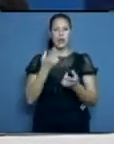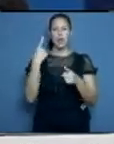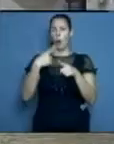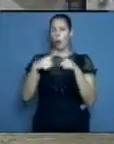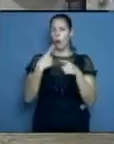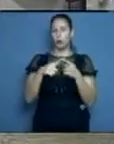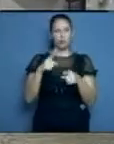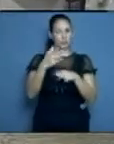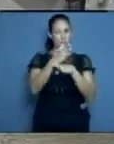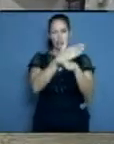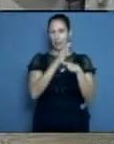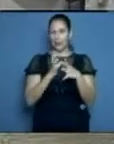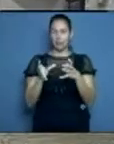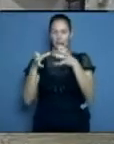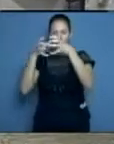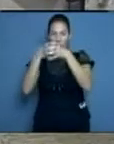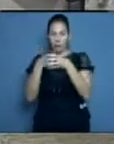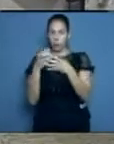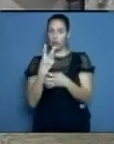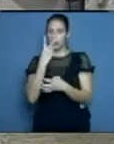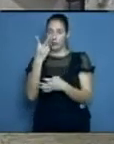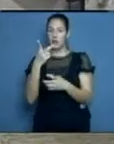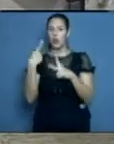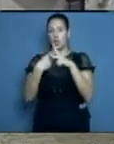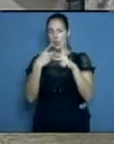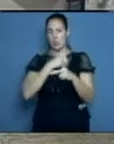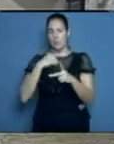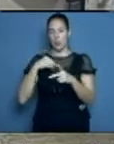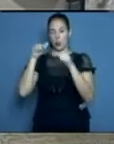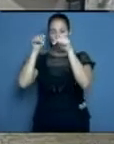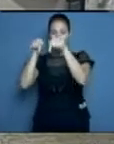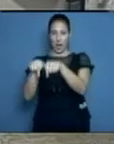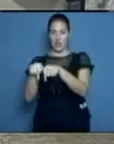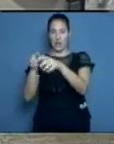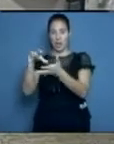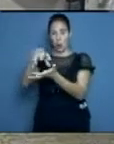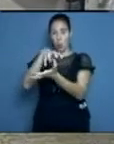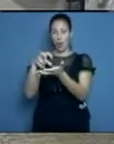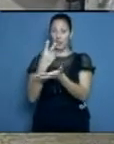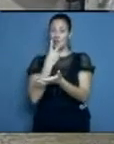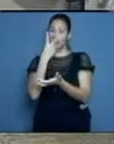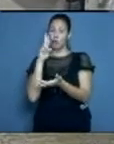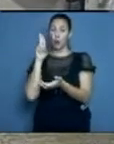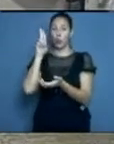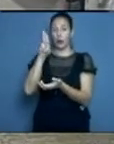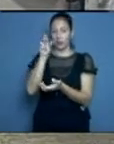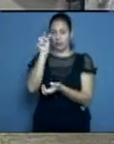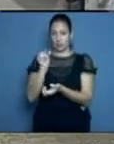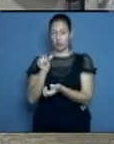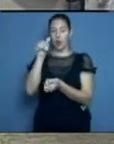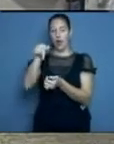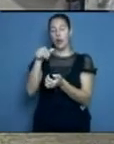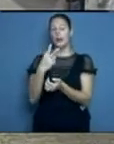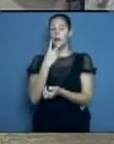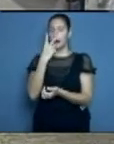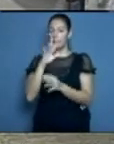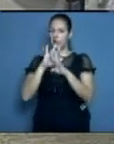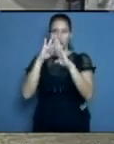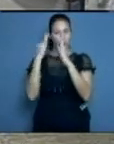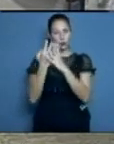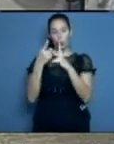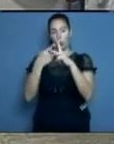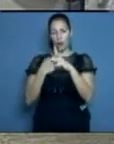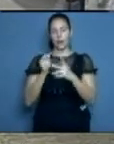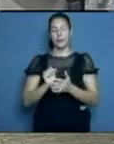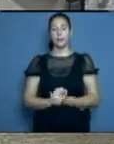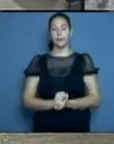Estamos hablando de las unidades de cuidados intensivos. De las unidades de cuidados intensivos, cuidados intermedios y unidades de vigilancia intensiva. Y también ha habido un